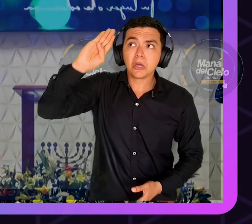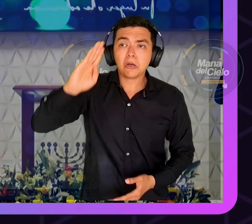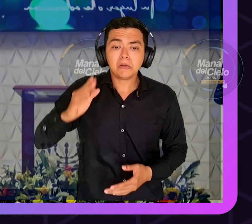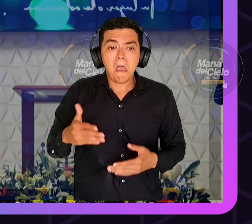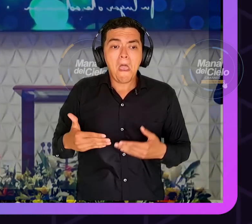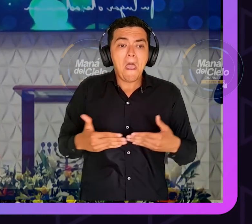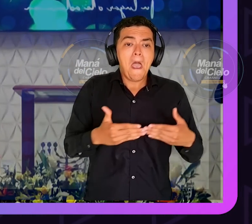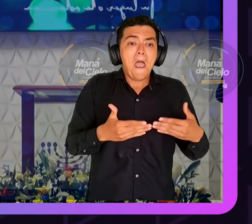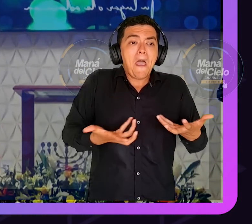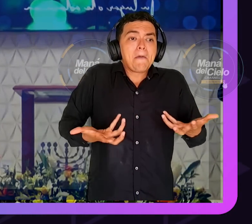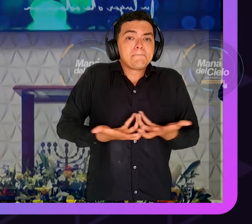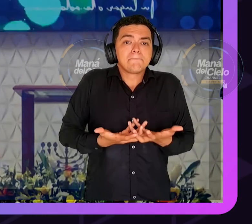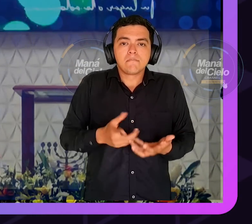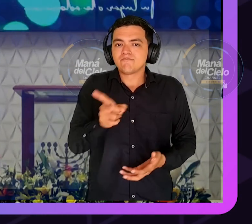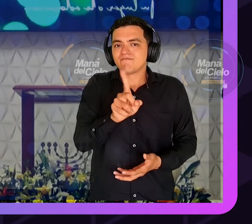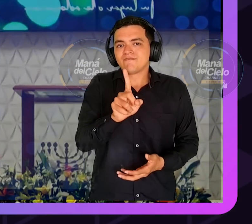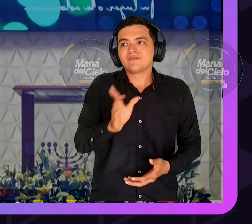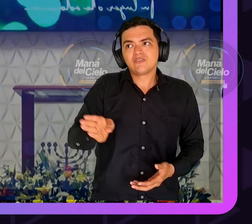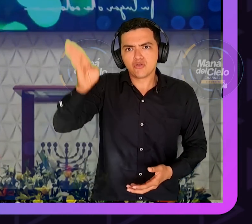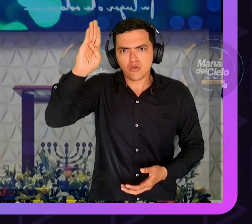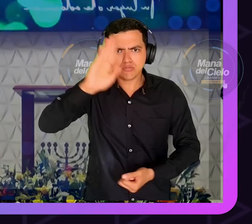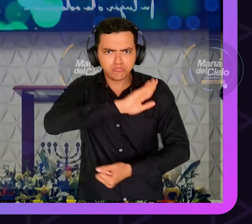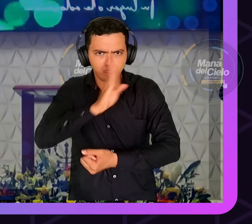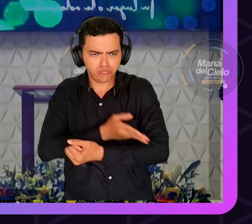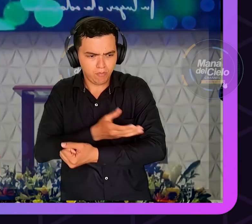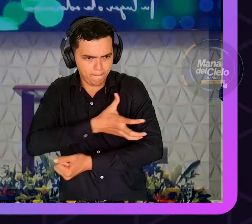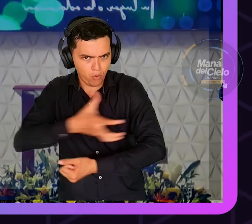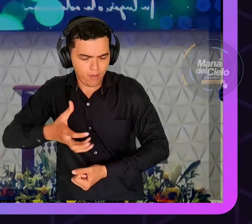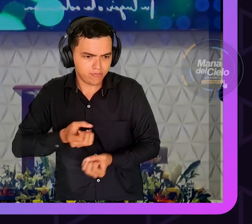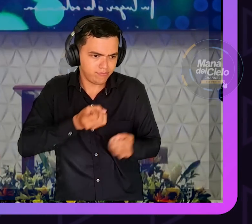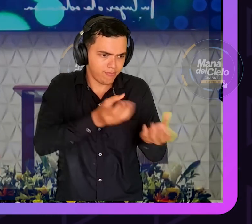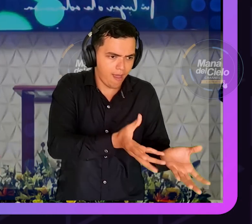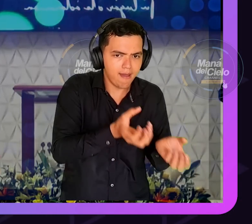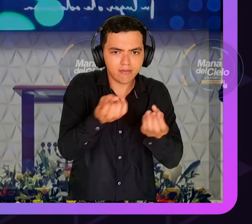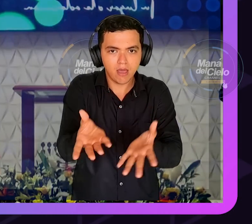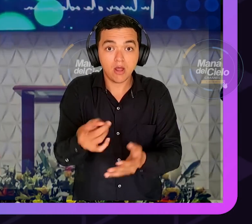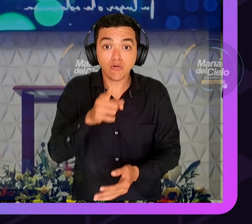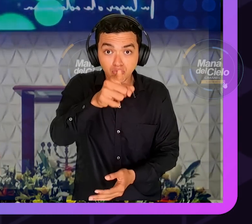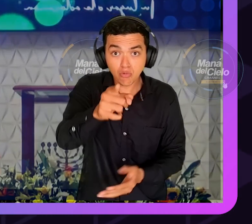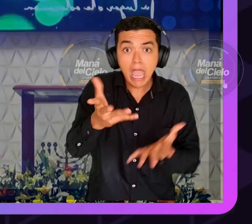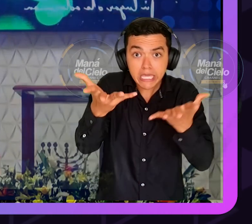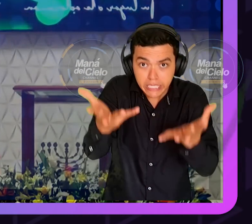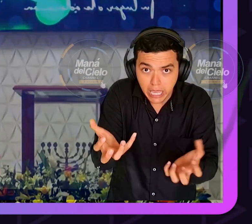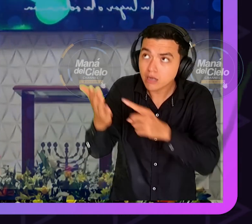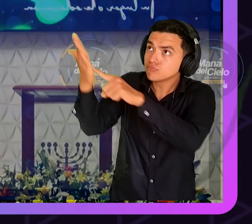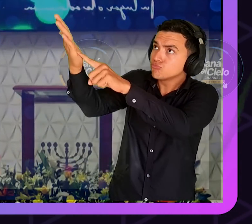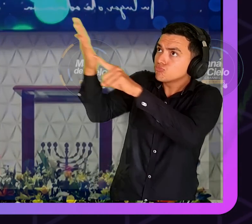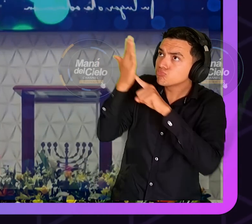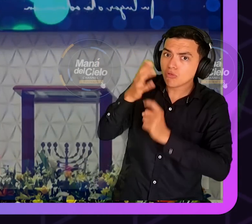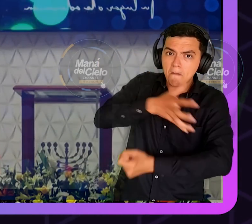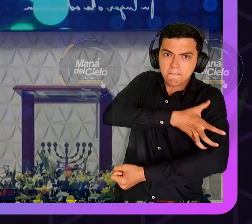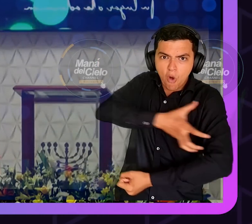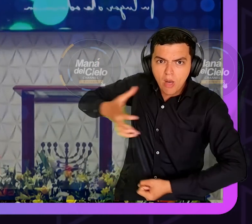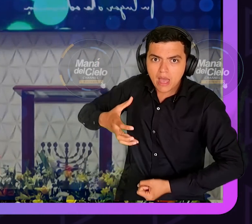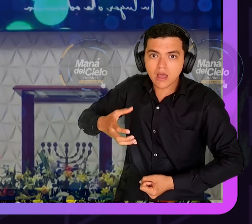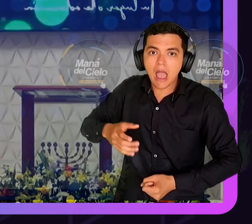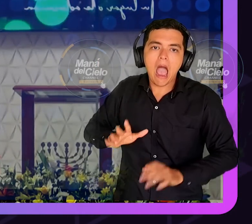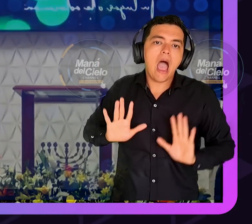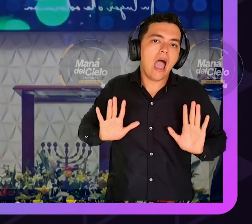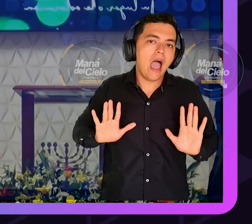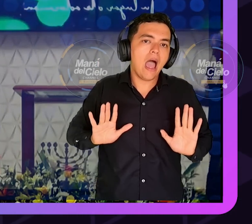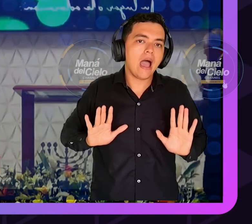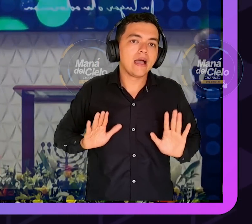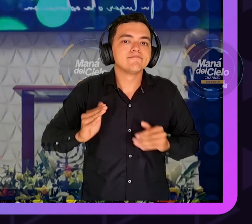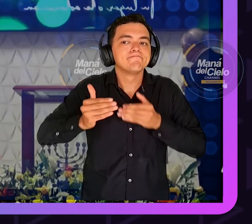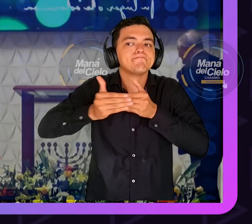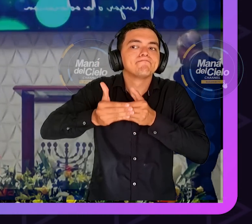Dios me convenció con razones así que el que tiene razones no se mueve aunque le duele la piel dice no yo sé